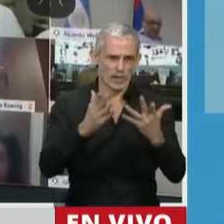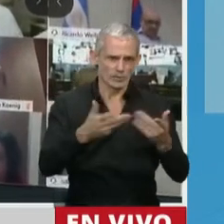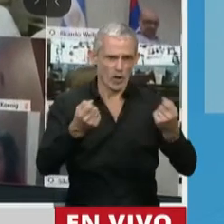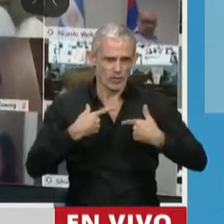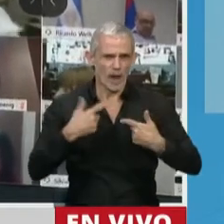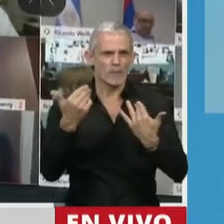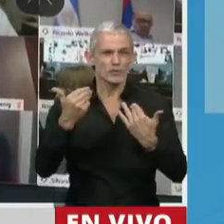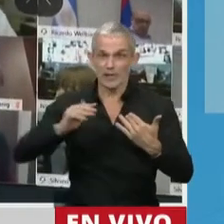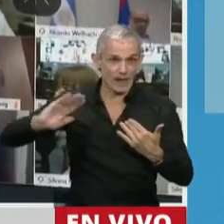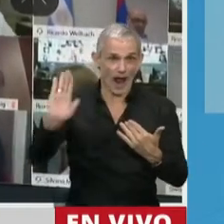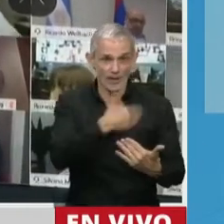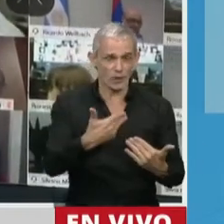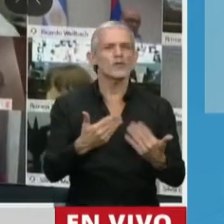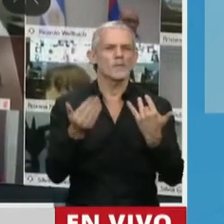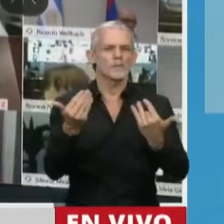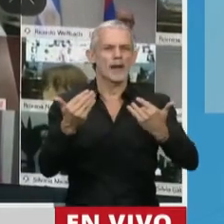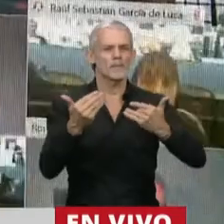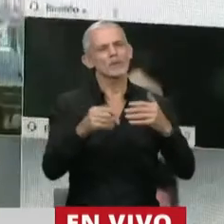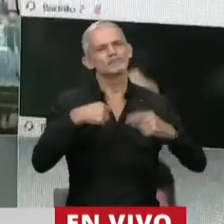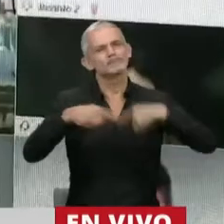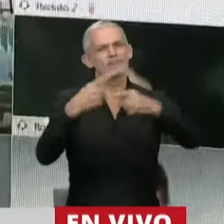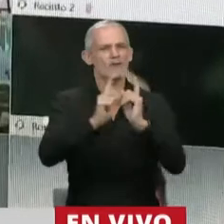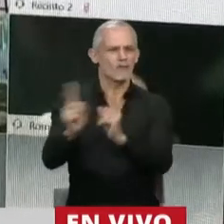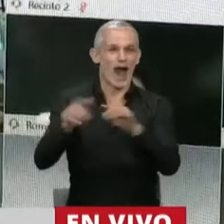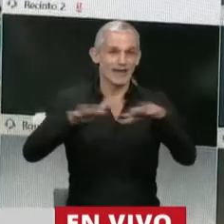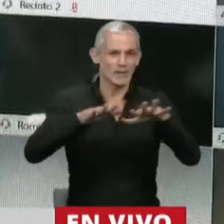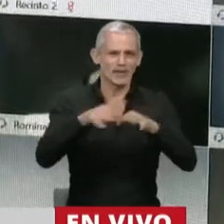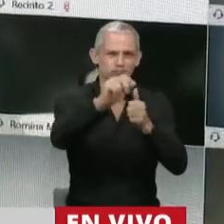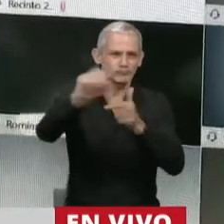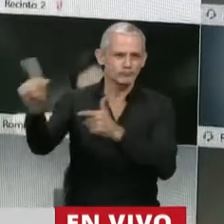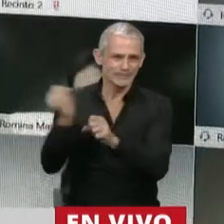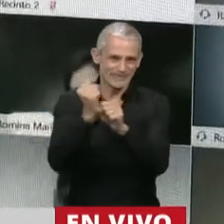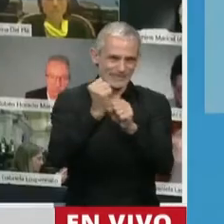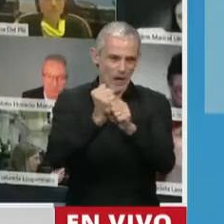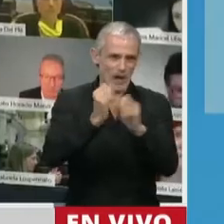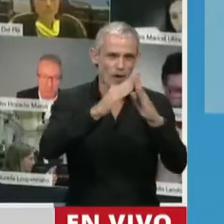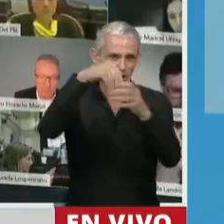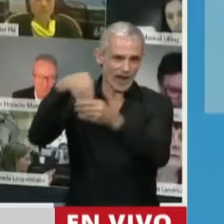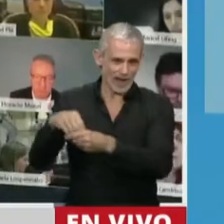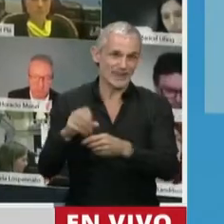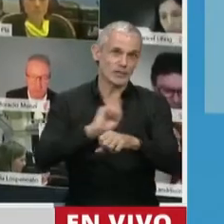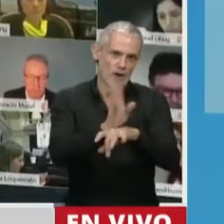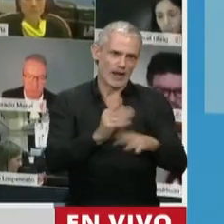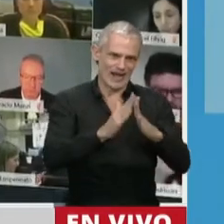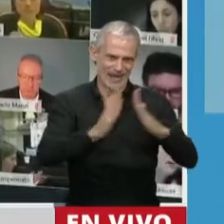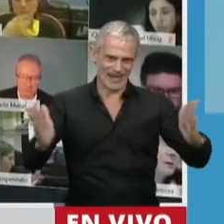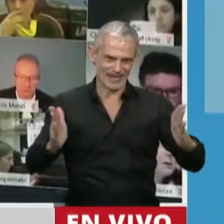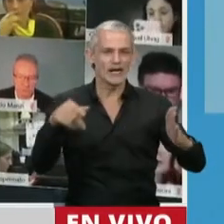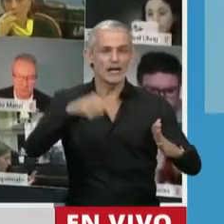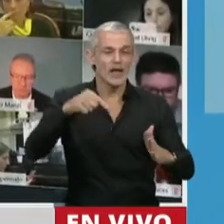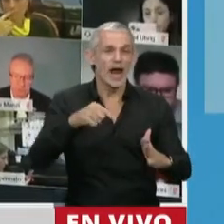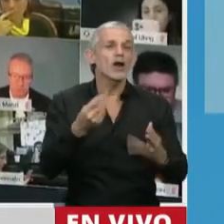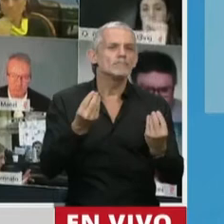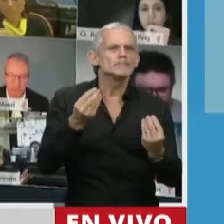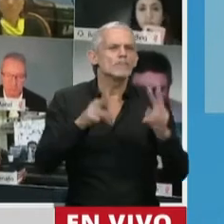permitió a todos poder sostener las actividades laborales durante la pandemia y que ahora buscamos